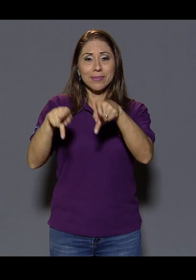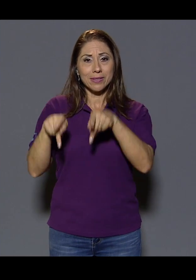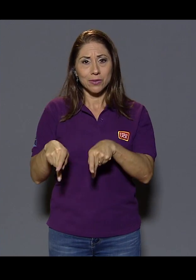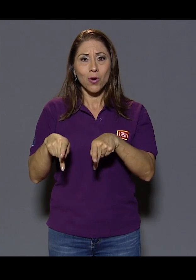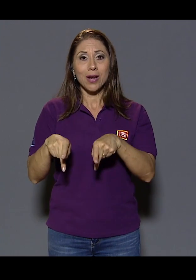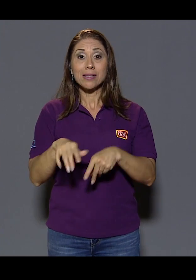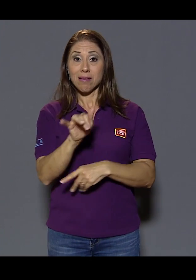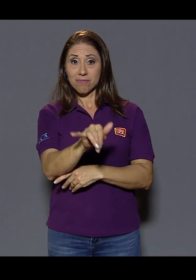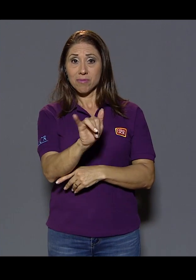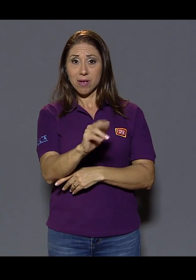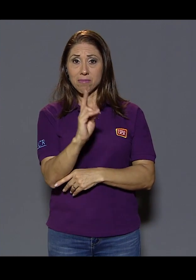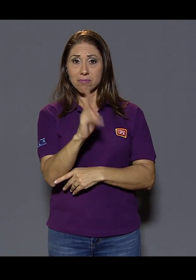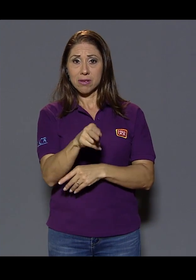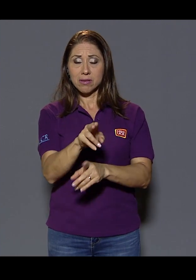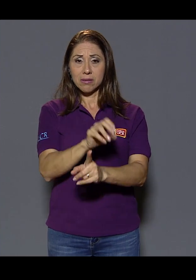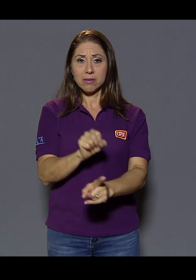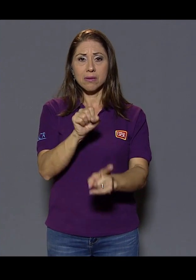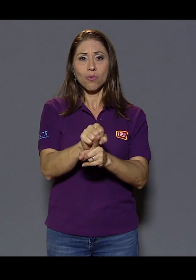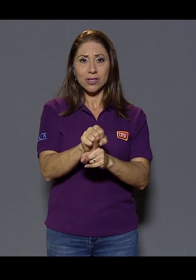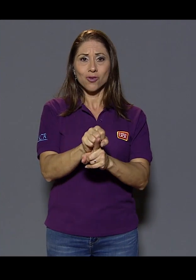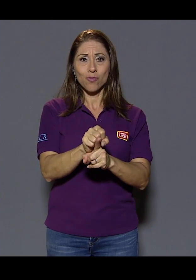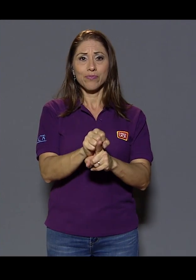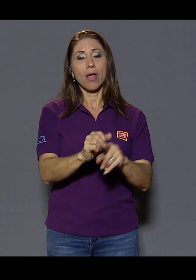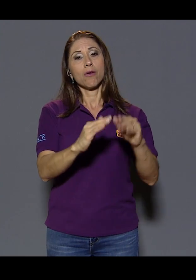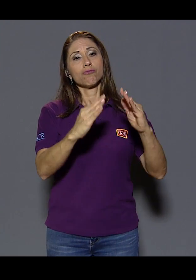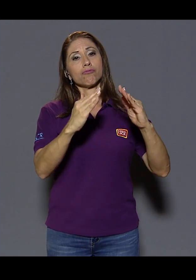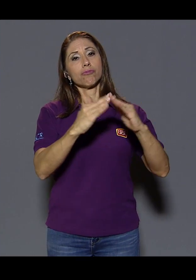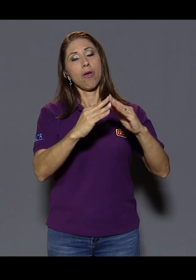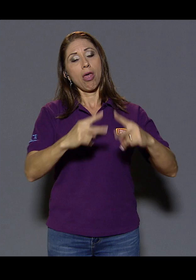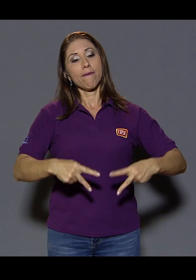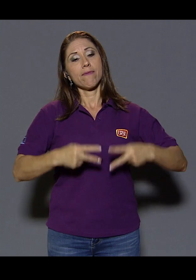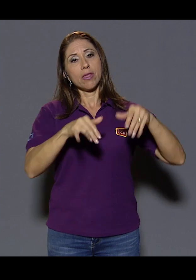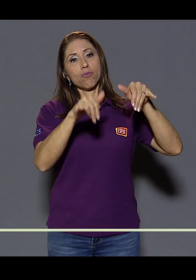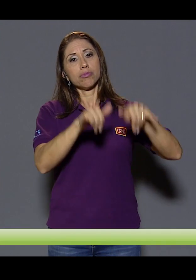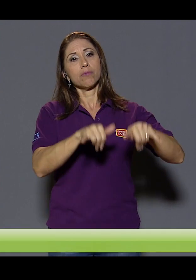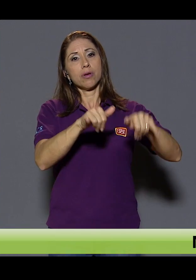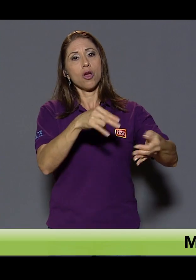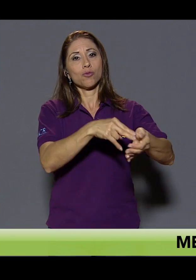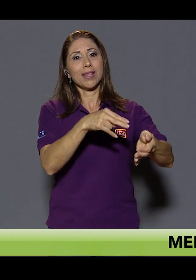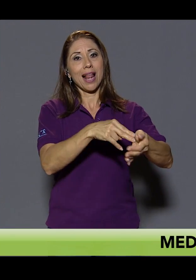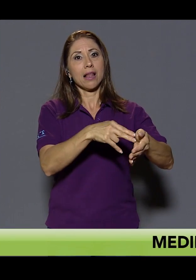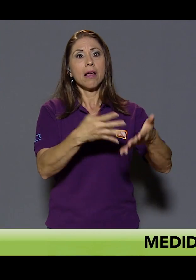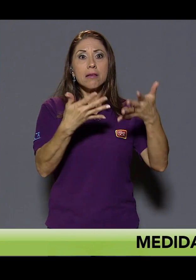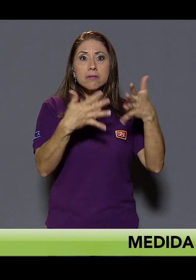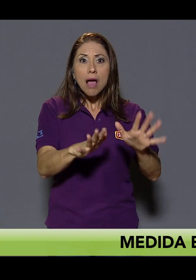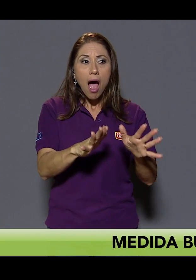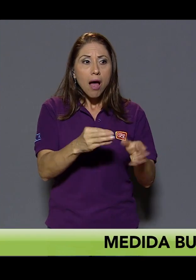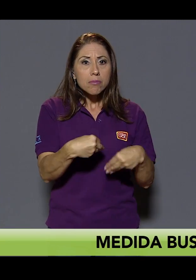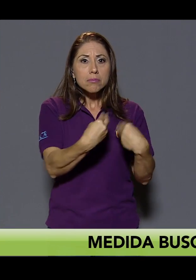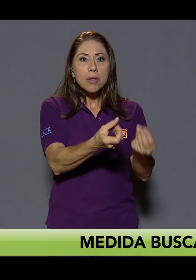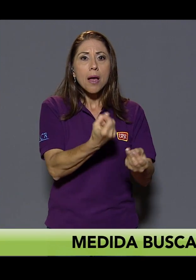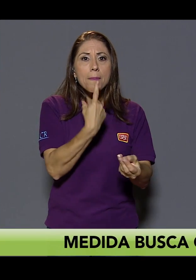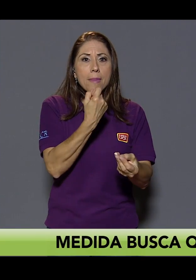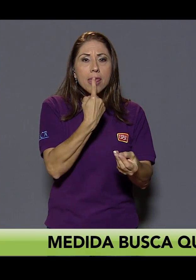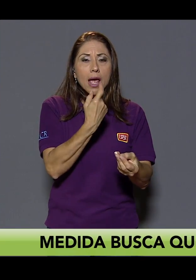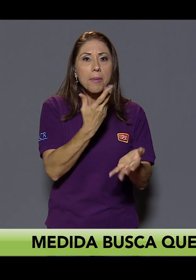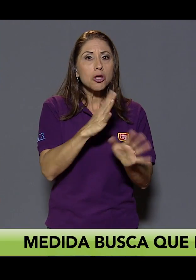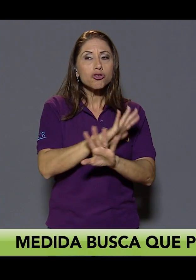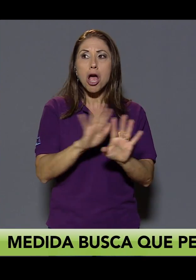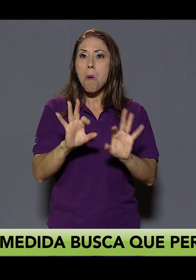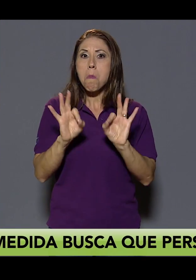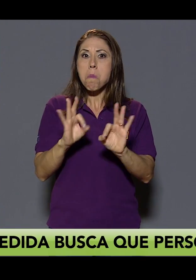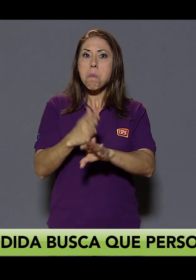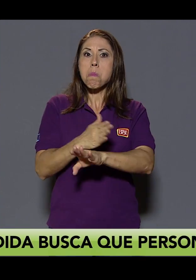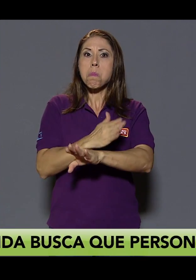en esa situación residiendo en el hospital con los medicamentos ya estaban compensadas de su enfermedad.